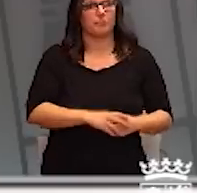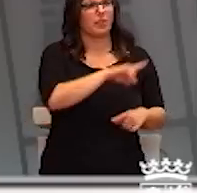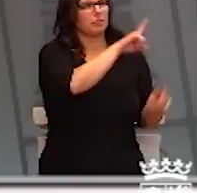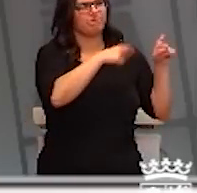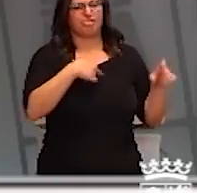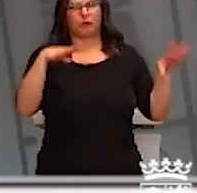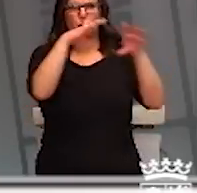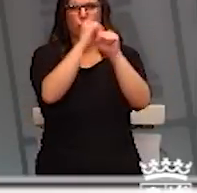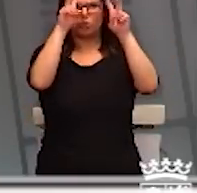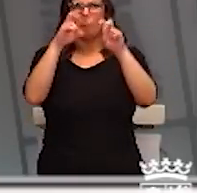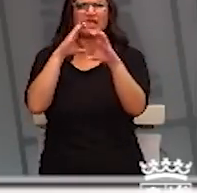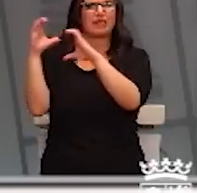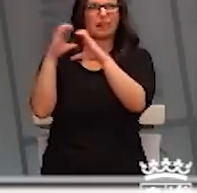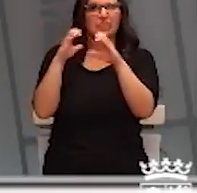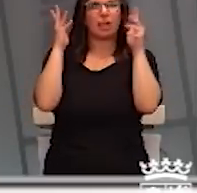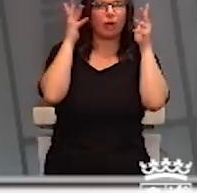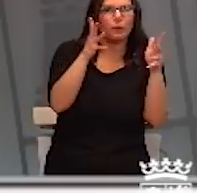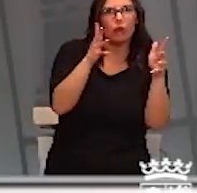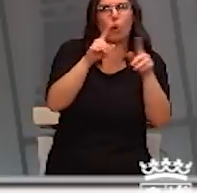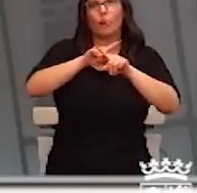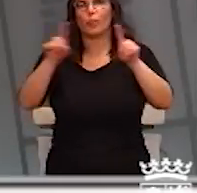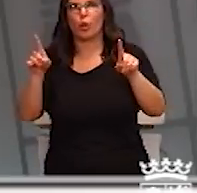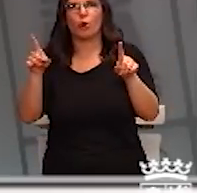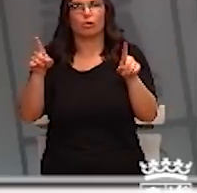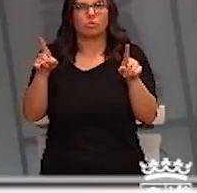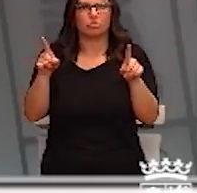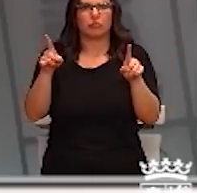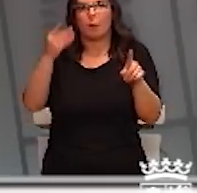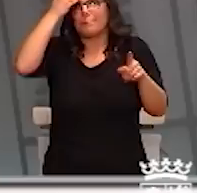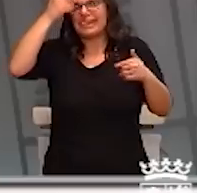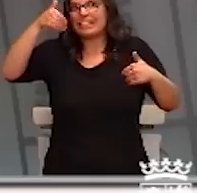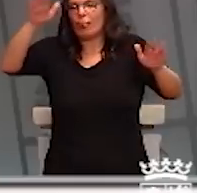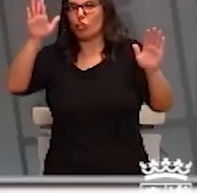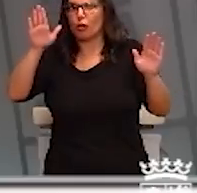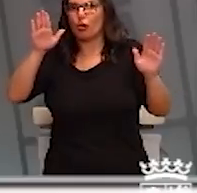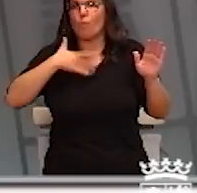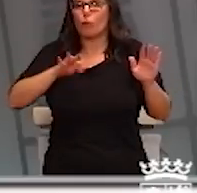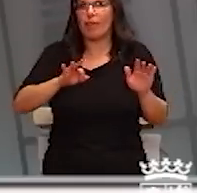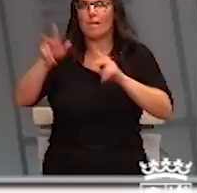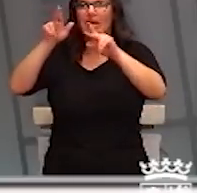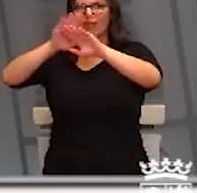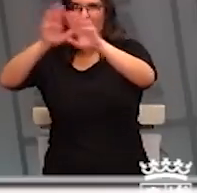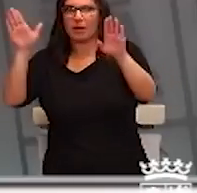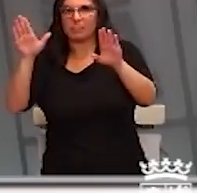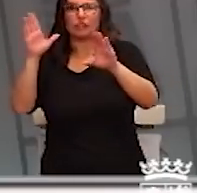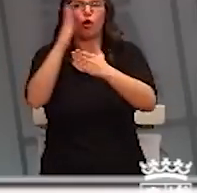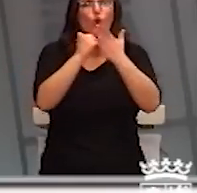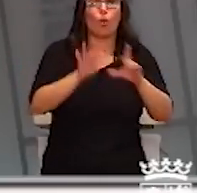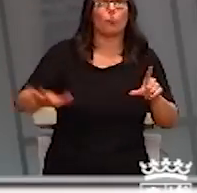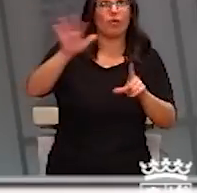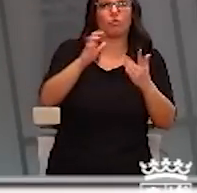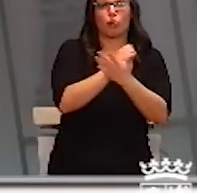La Semana Santa ¿es una recomendación algo que tiene en la cabeza para toda la comunidad solo para Miranda? Vamos a ver